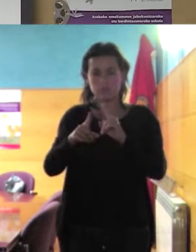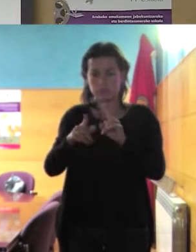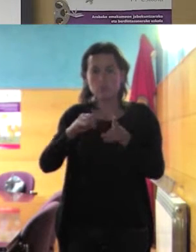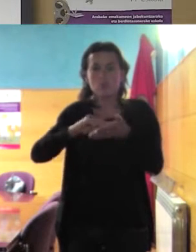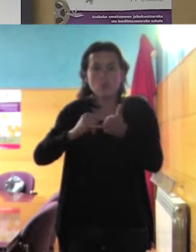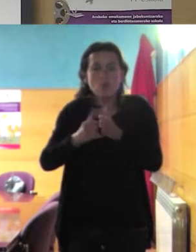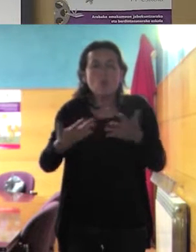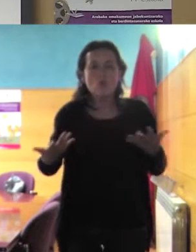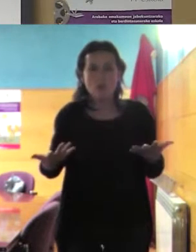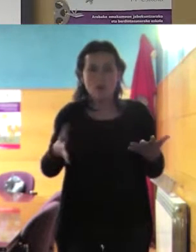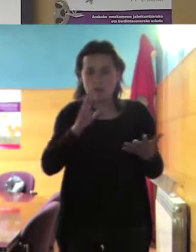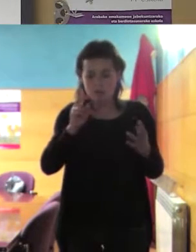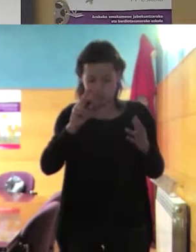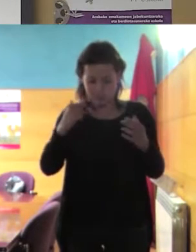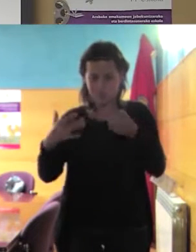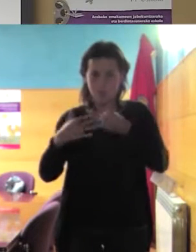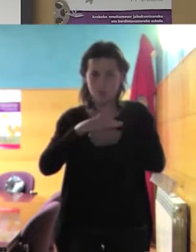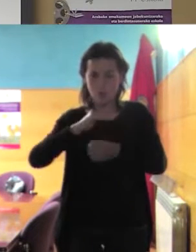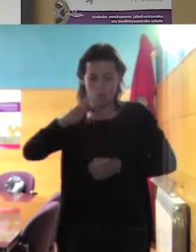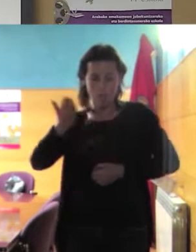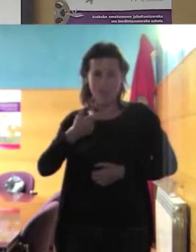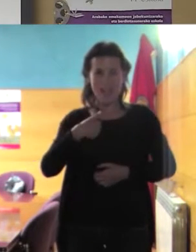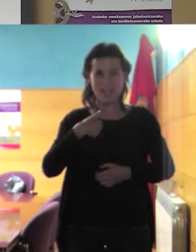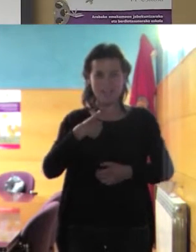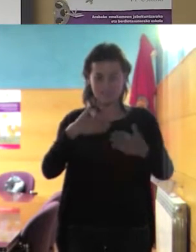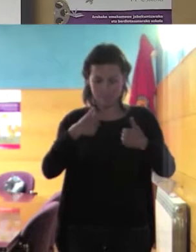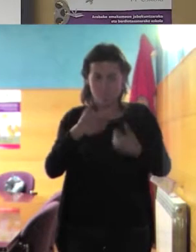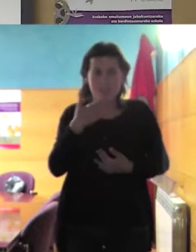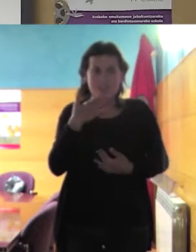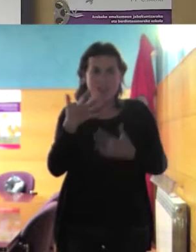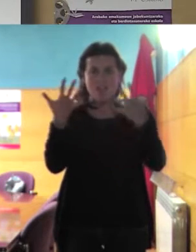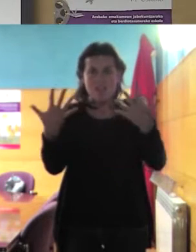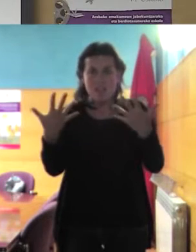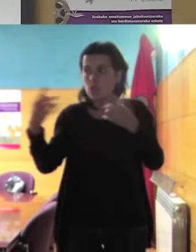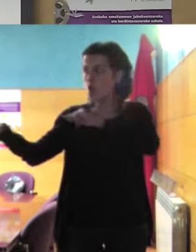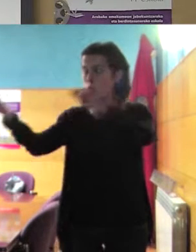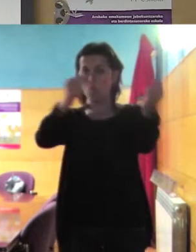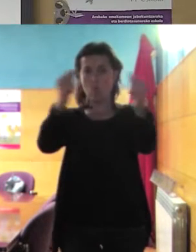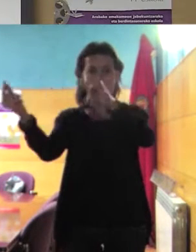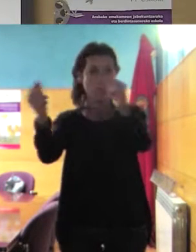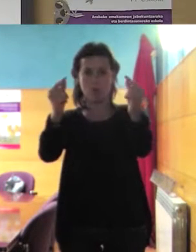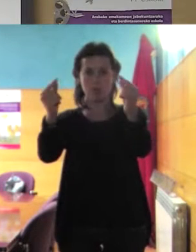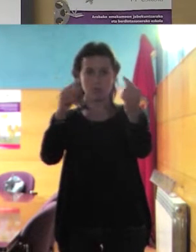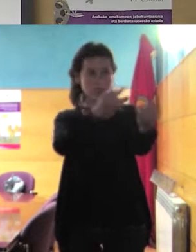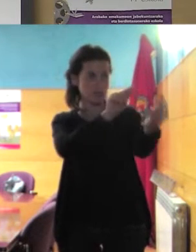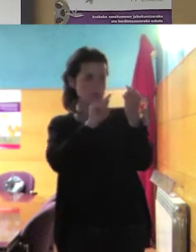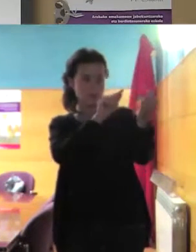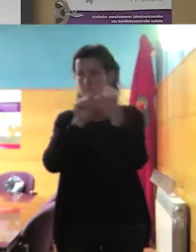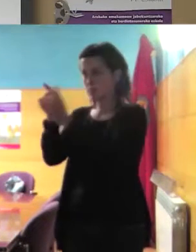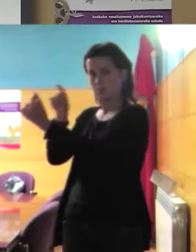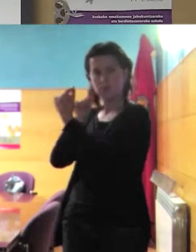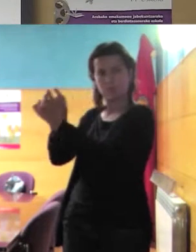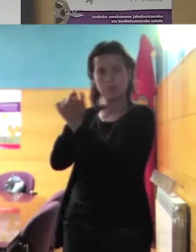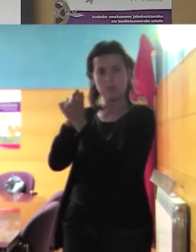pelea se está dirimiendo en tu cuerpo en tu cuerpo de 10 años no se están peleando entre ellos se están peleando en el cuerpo de esa chavala de 10 años